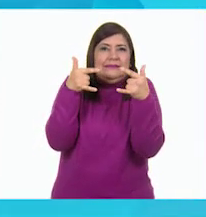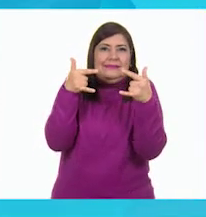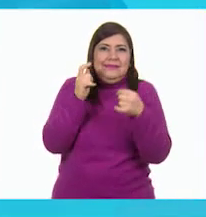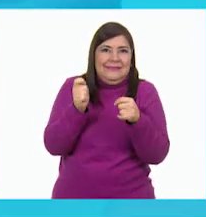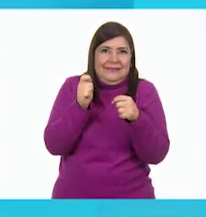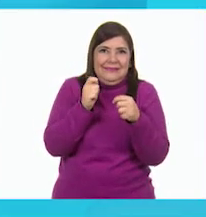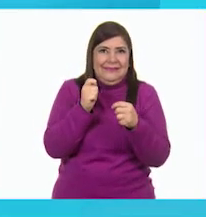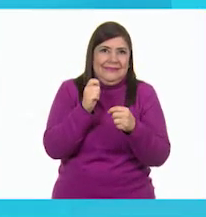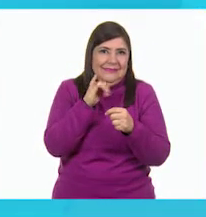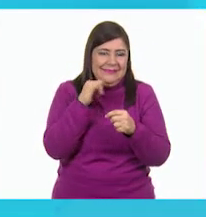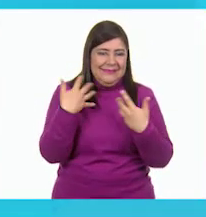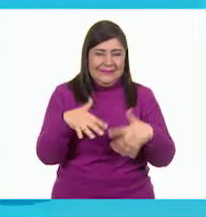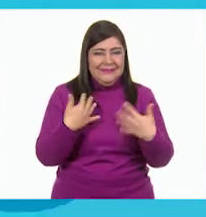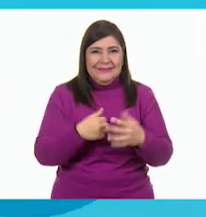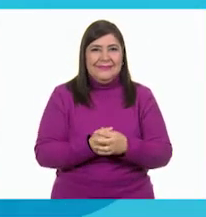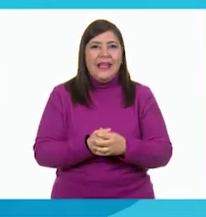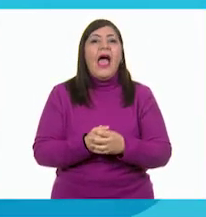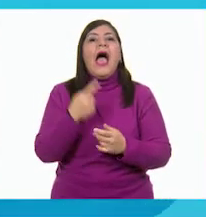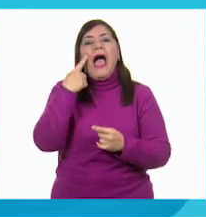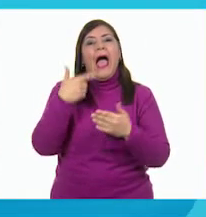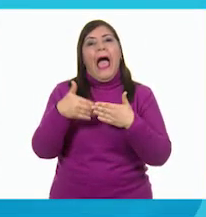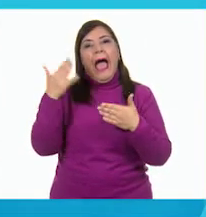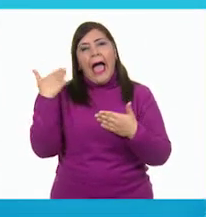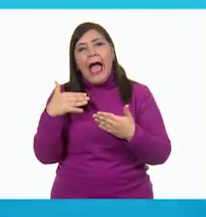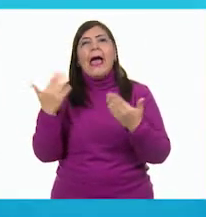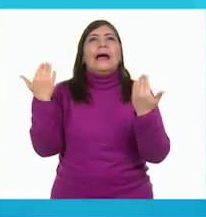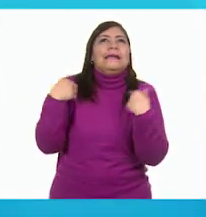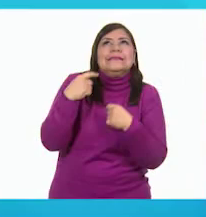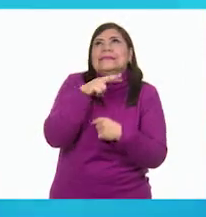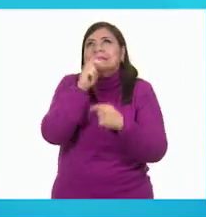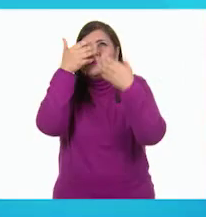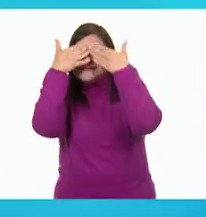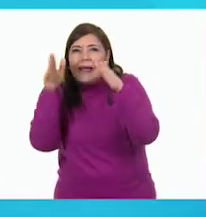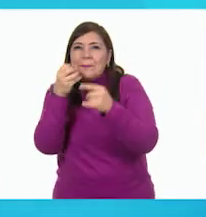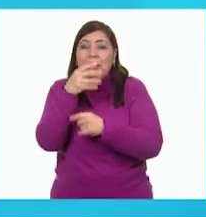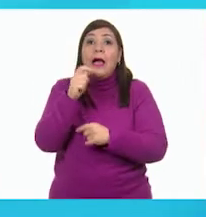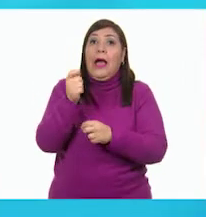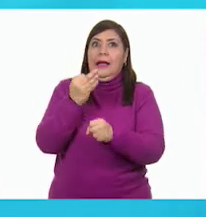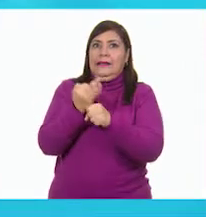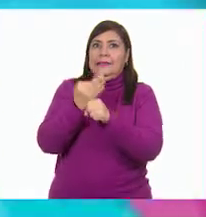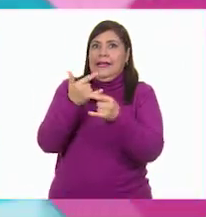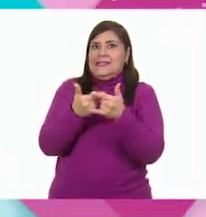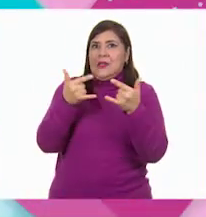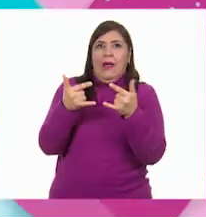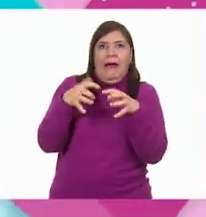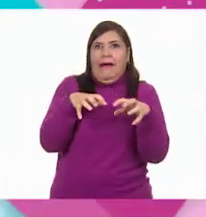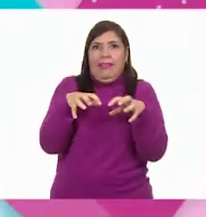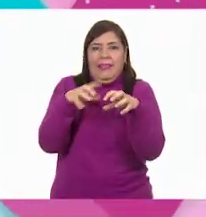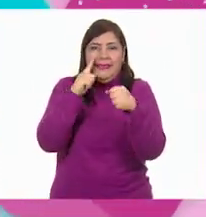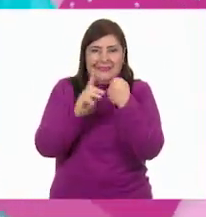¿Verdad? La anterior era de aventura, esta es Historias de espanto. ¿La que sigue?